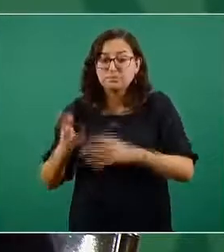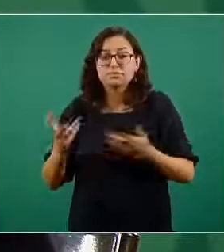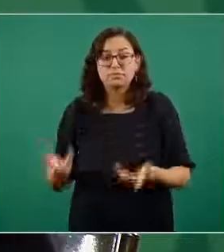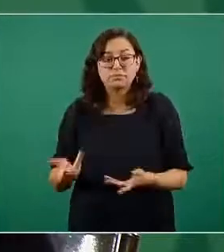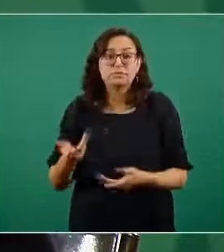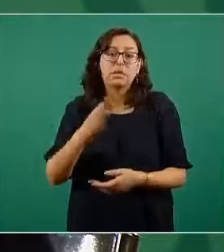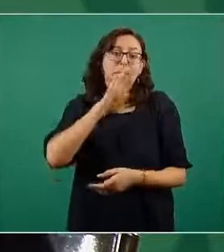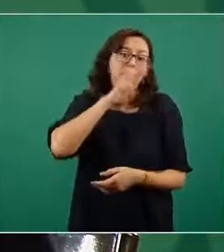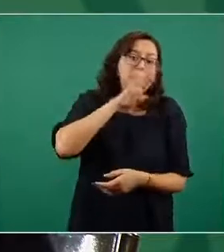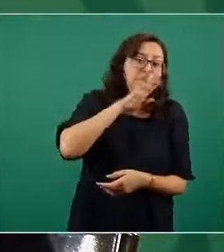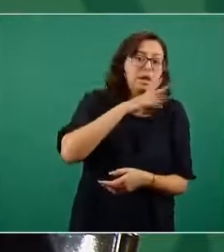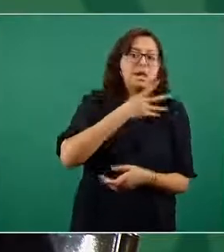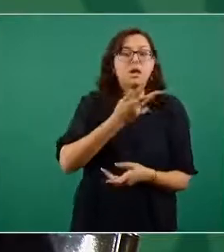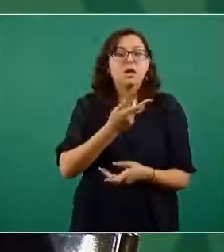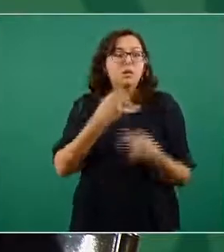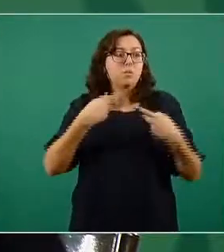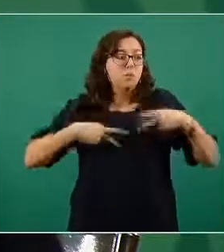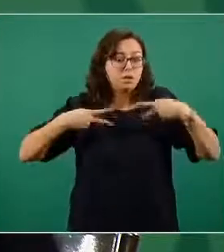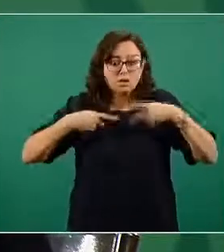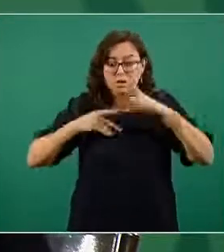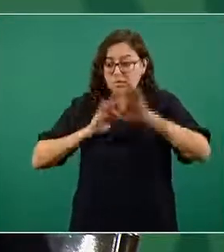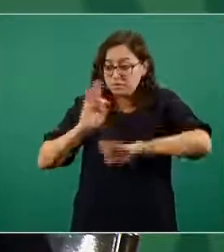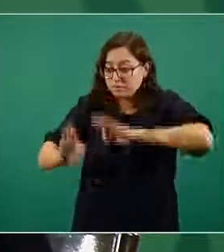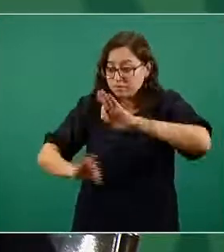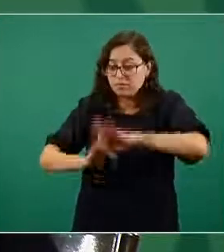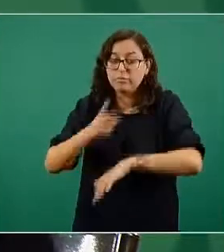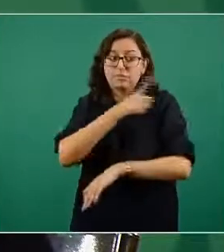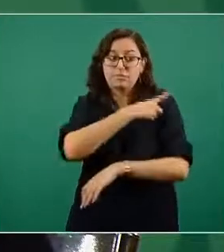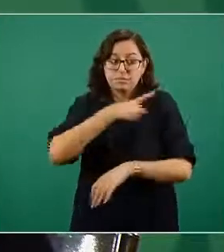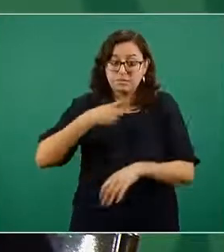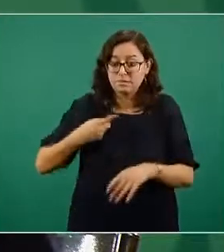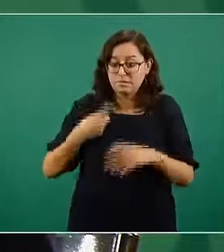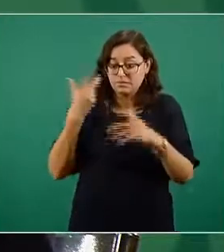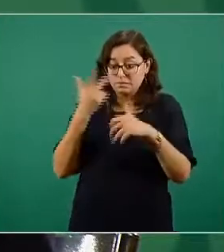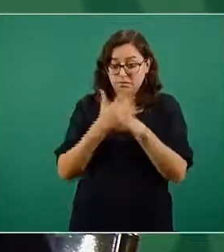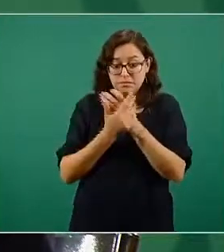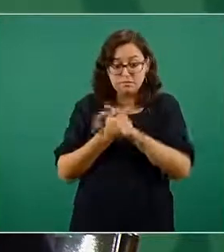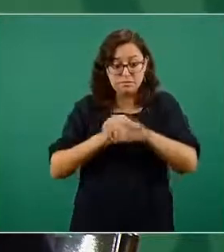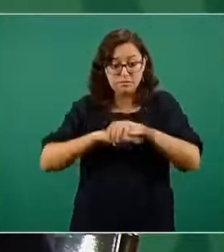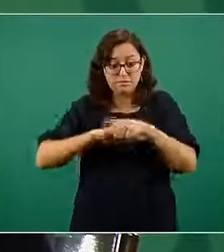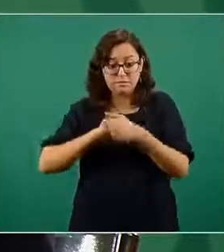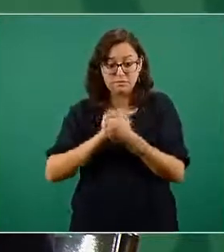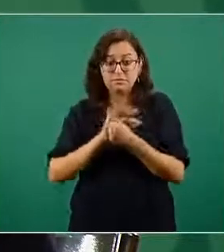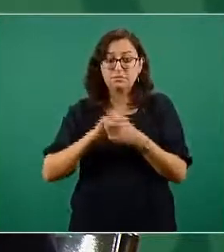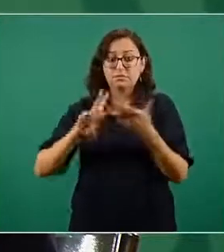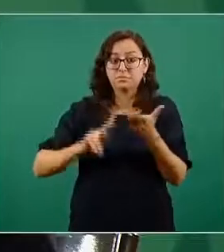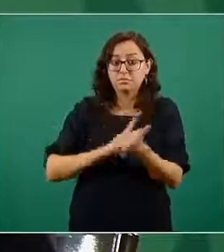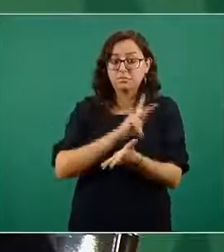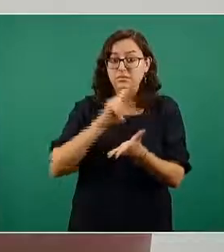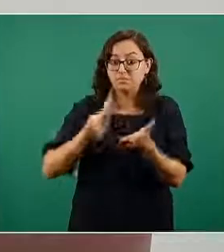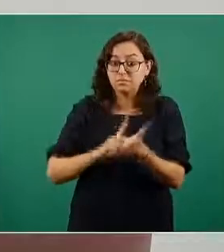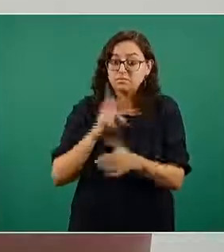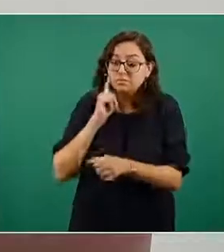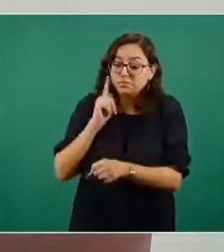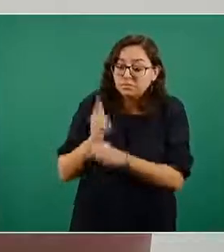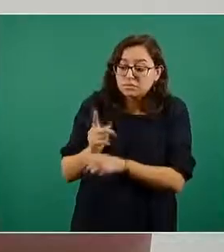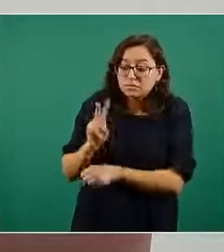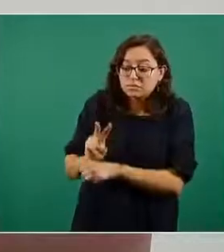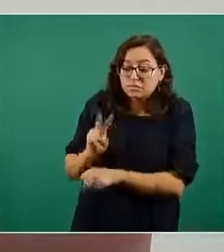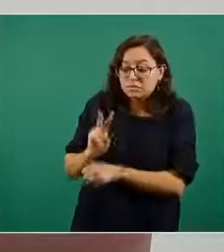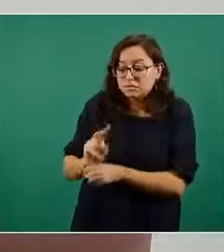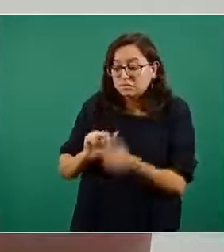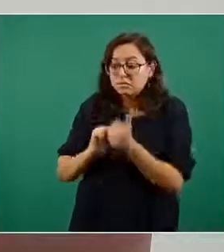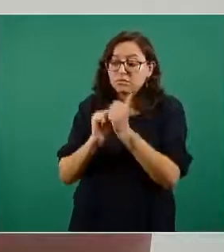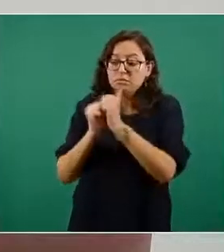de manos mucho más frecuente en el cuidado y sobre todo una vigilancia de todos estos signos y síntomas